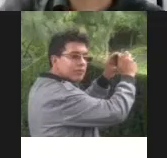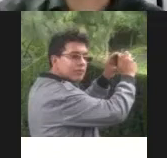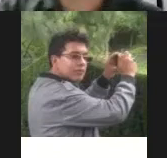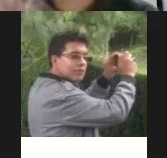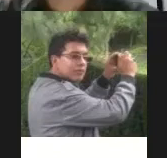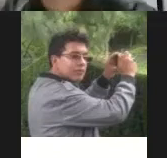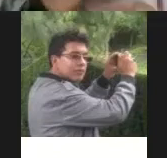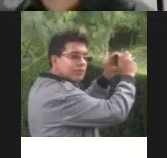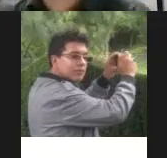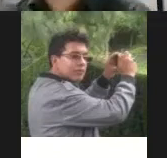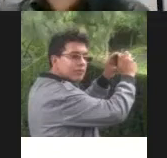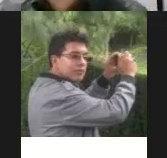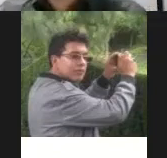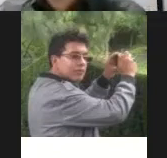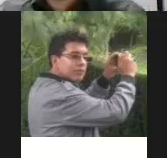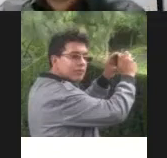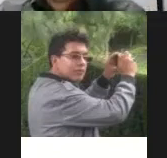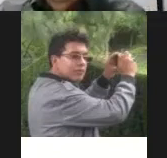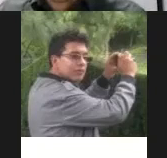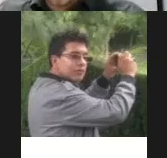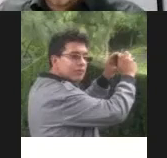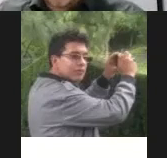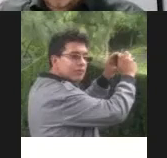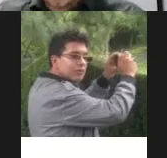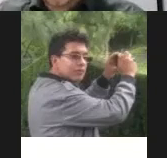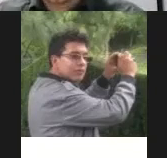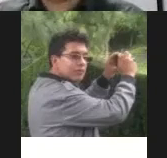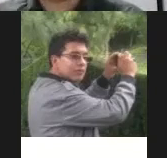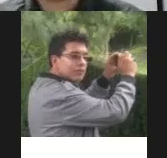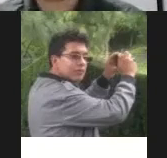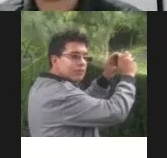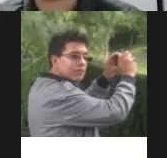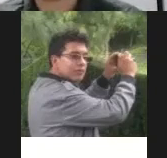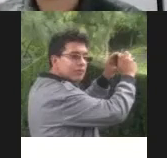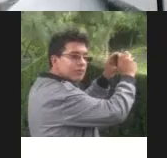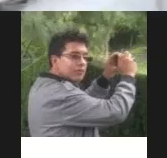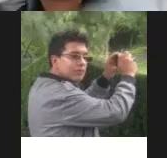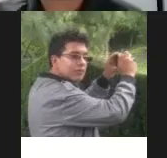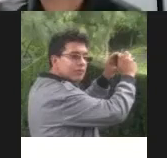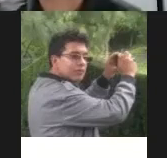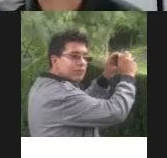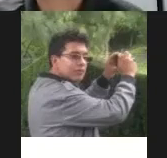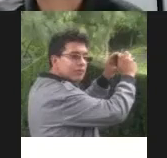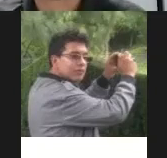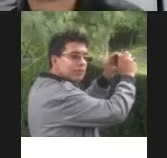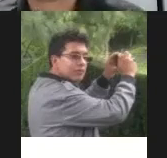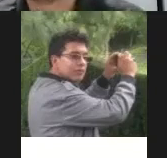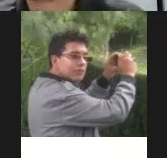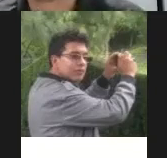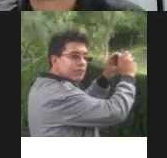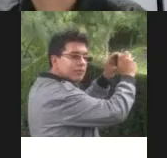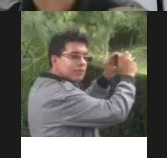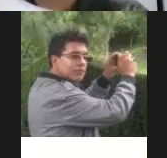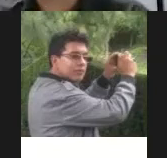identifican casas edificios comandos y lugares pero principalmente buscar identificar la presencia de personas con discapacidad en la